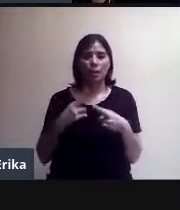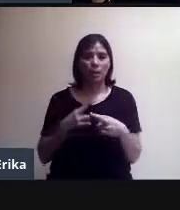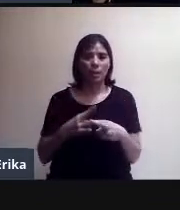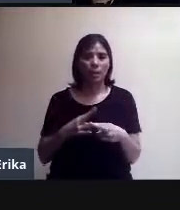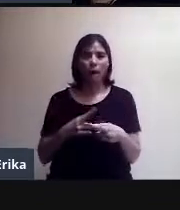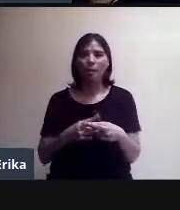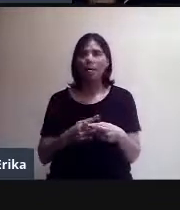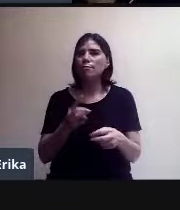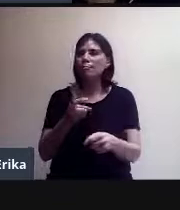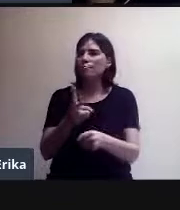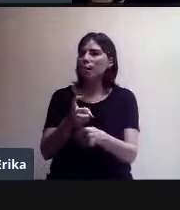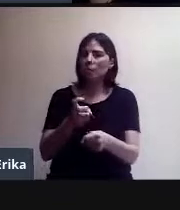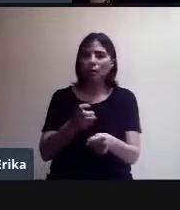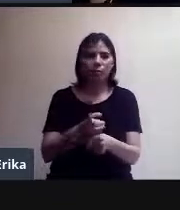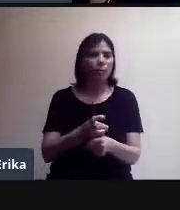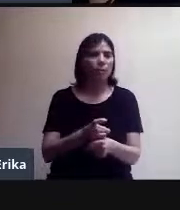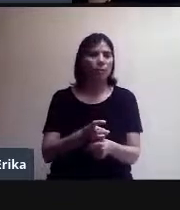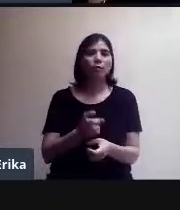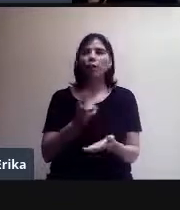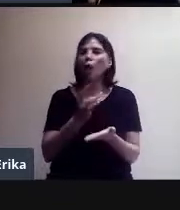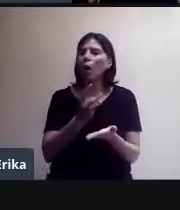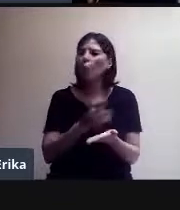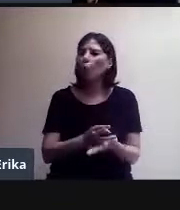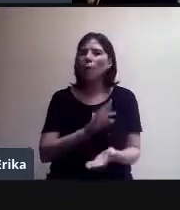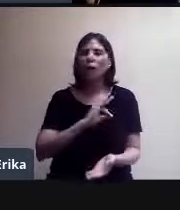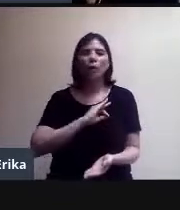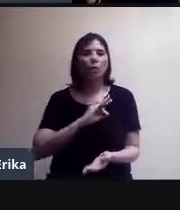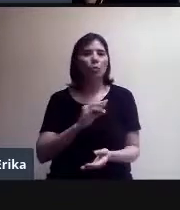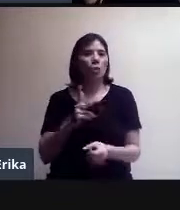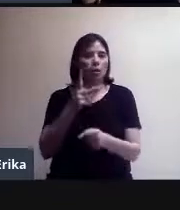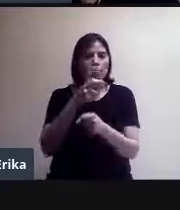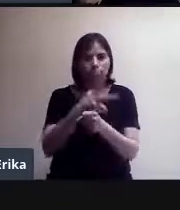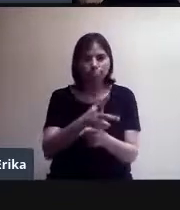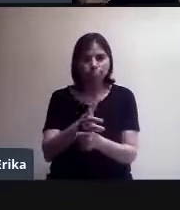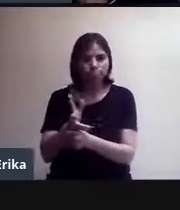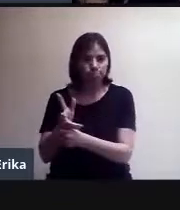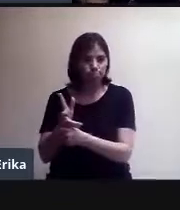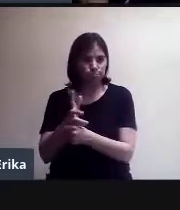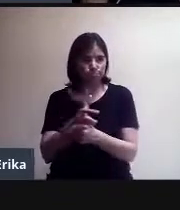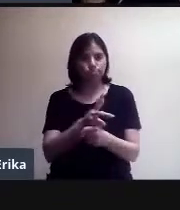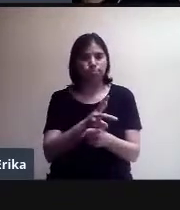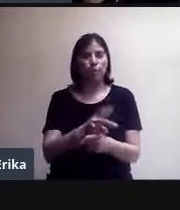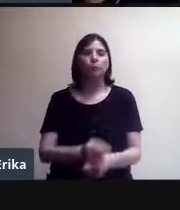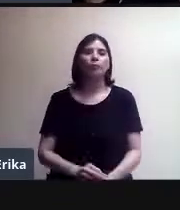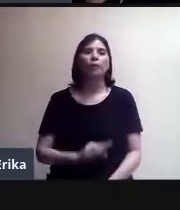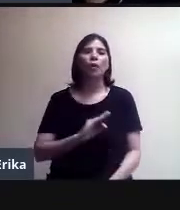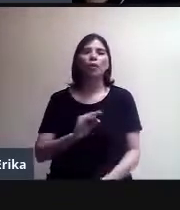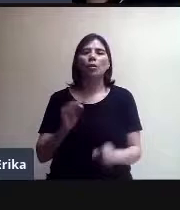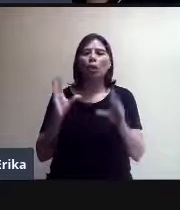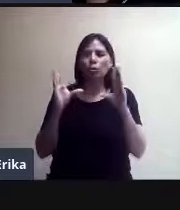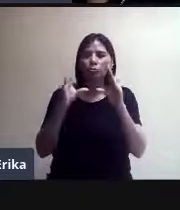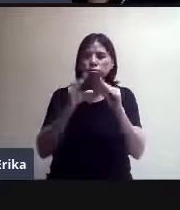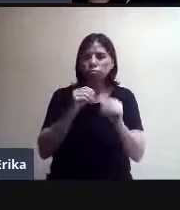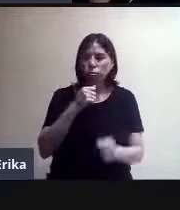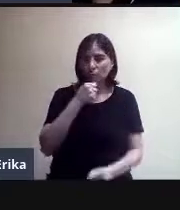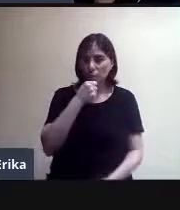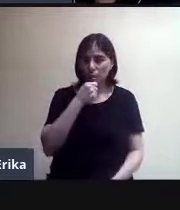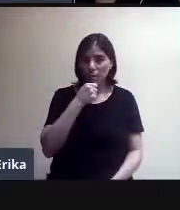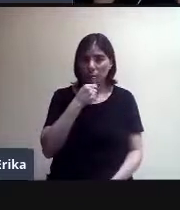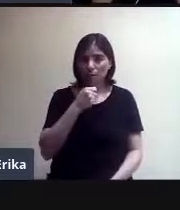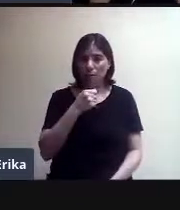grabar, para poder silenciar, ayudar a sus alumnos con los micrófonos. Solo se puede silenciar por una cuestión de privacidad, no se puede